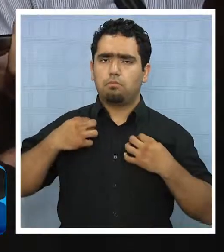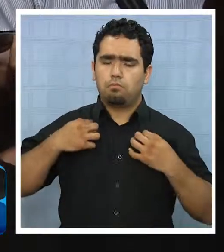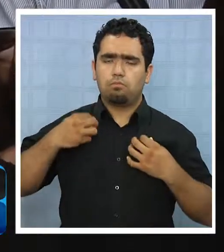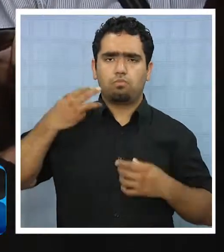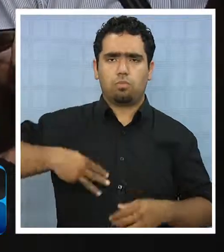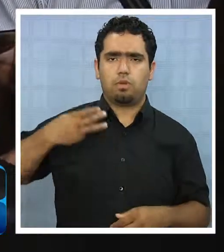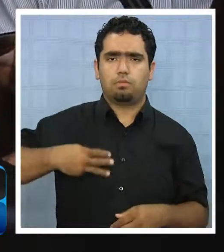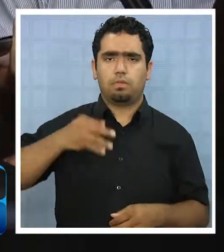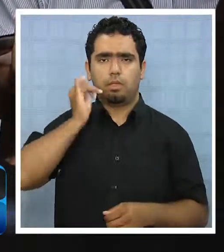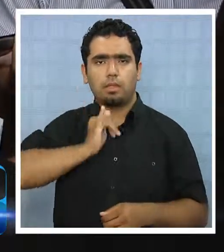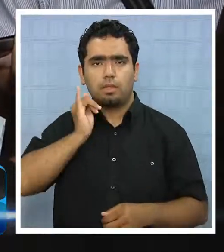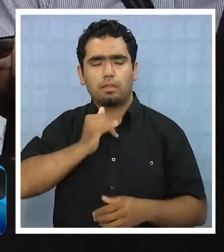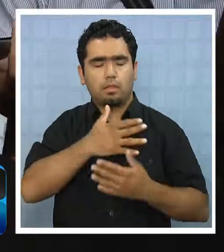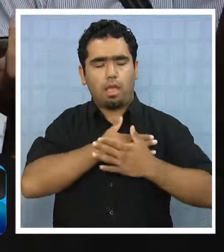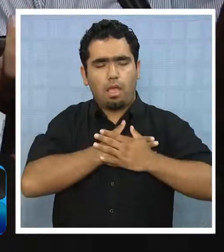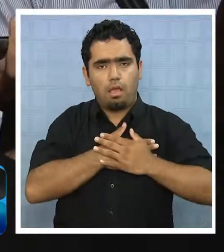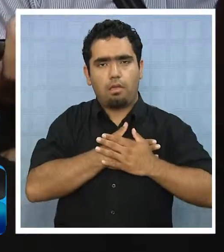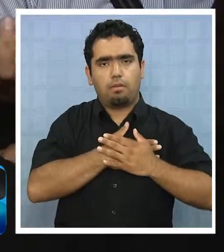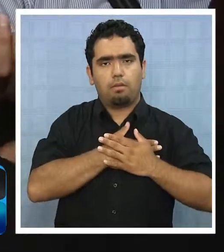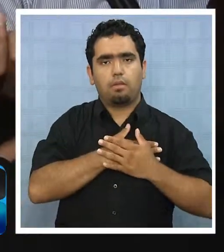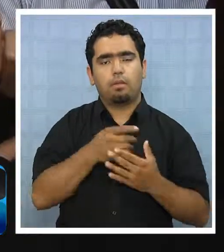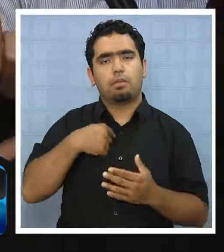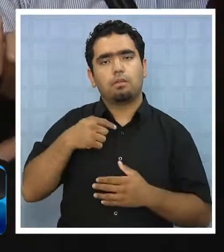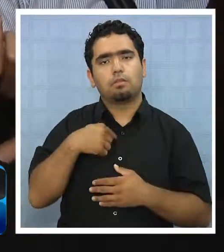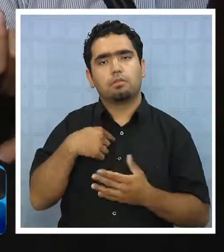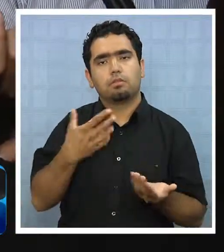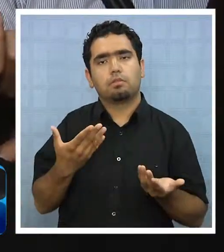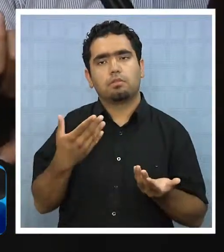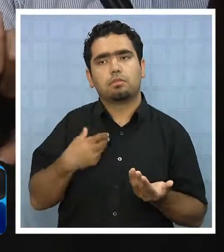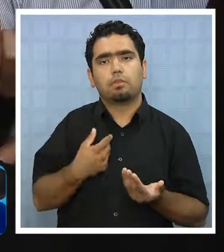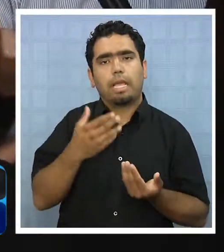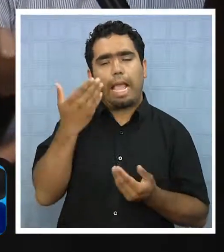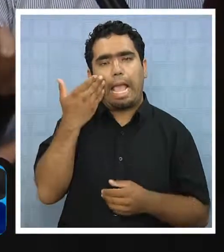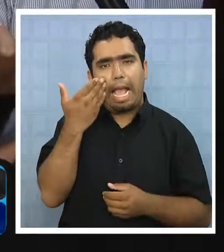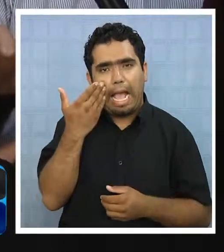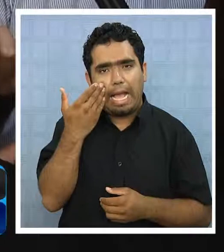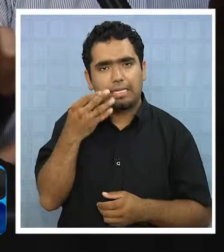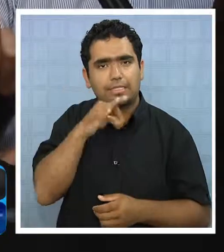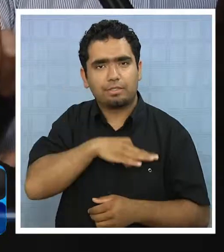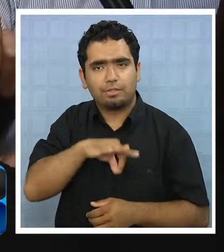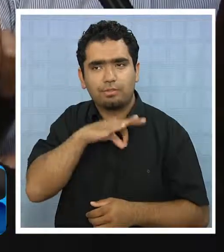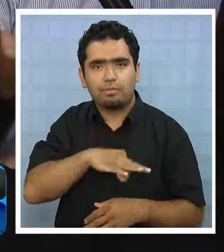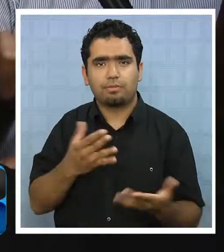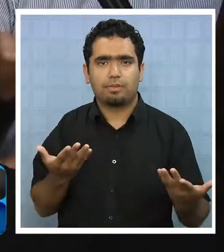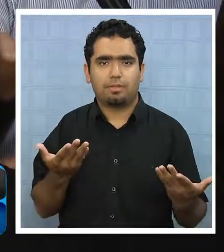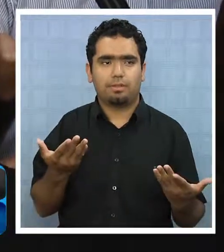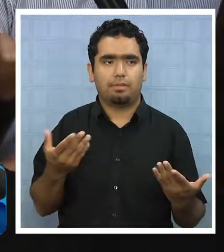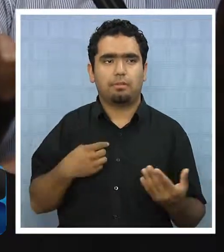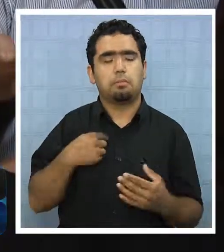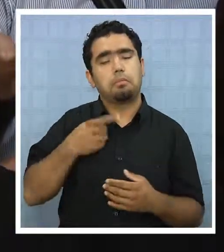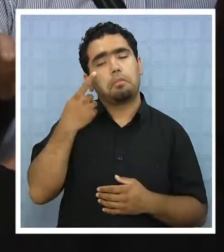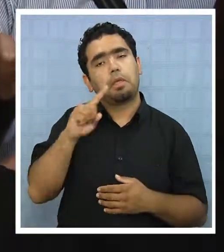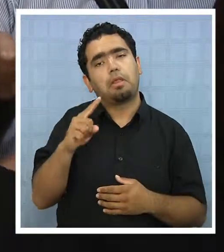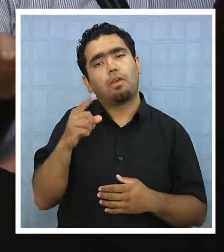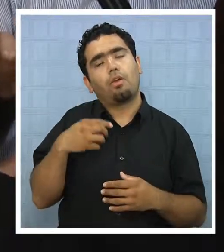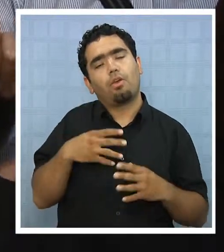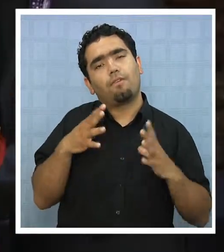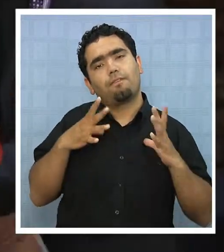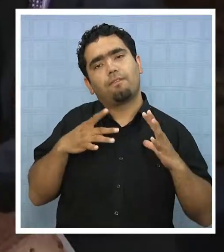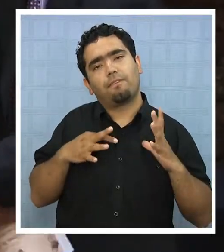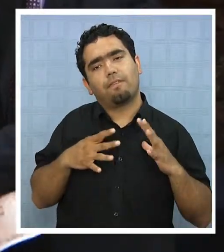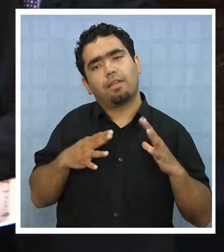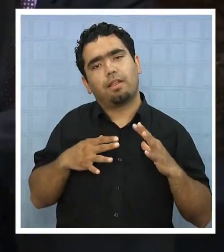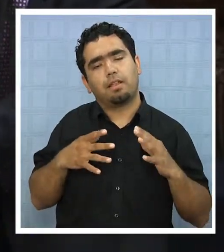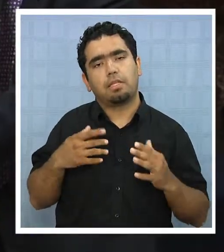y ya en este momento, el rato ya estoy tramitando ya para mi jubilación, o me voy con harta pena, pero contenta de haber cumplido